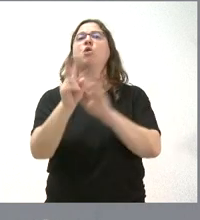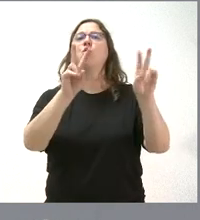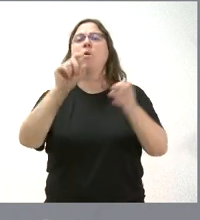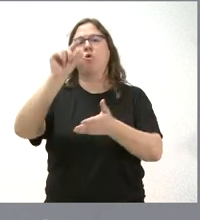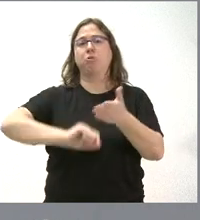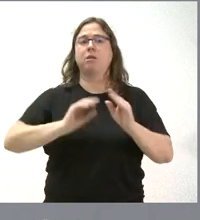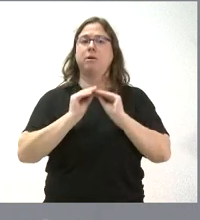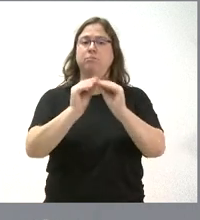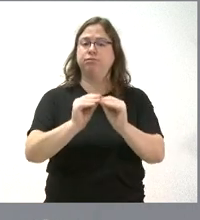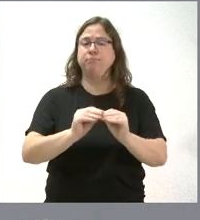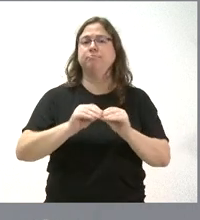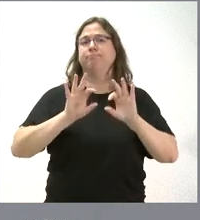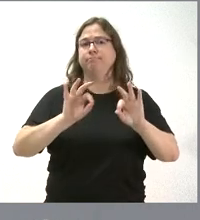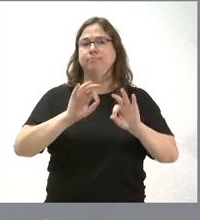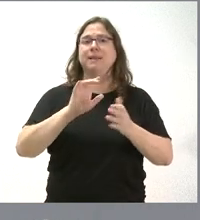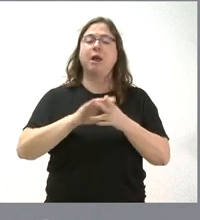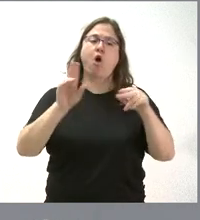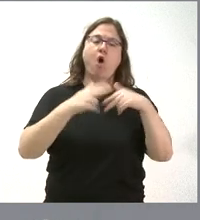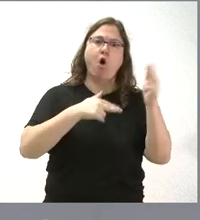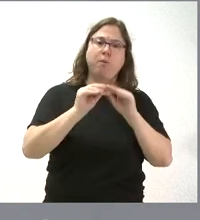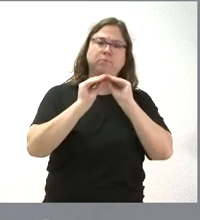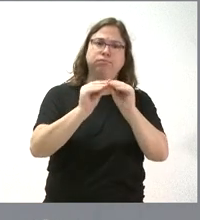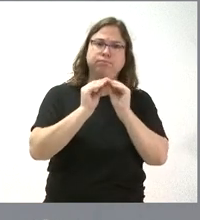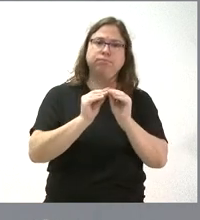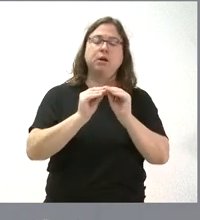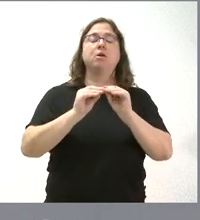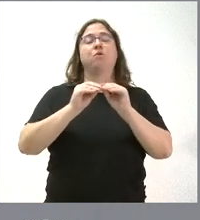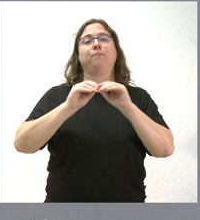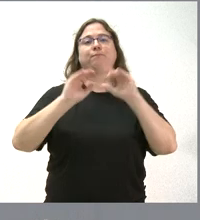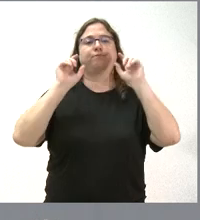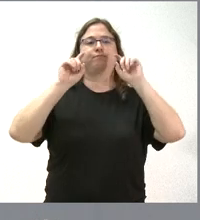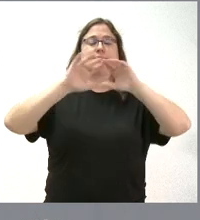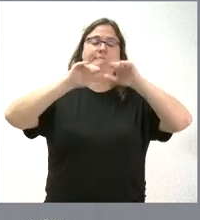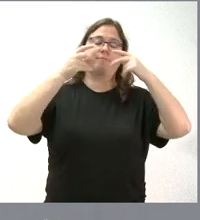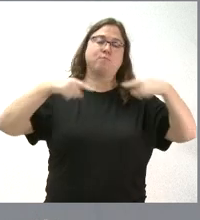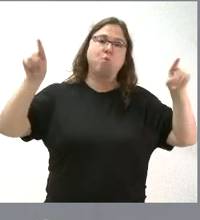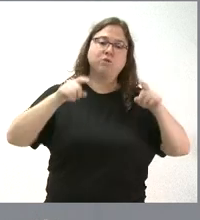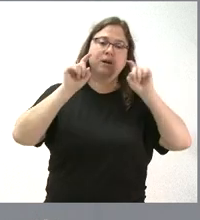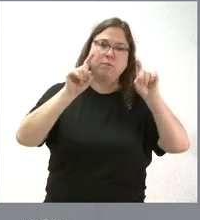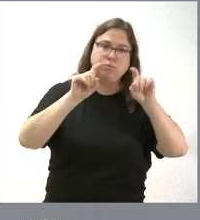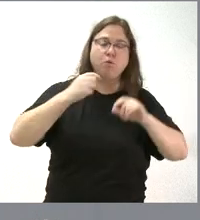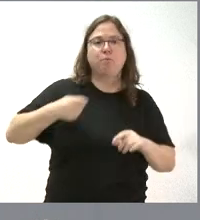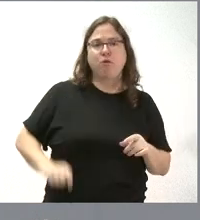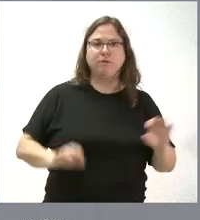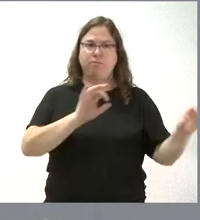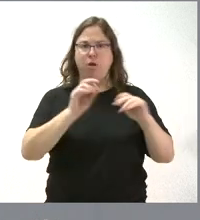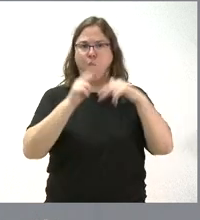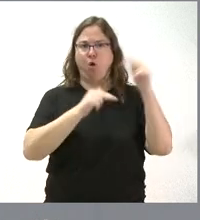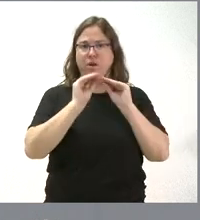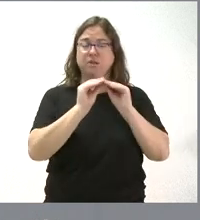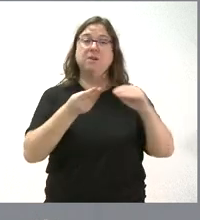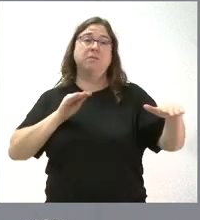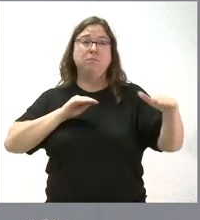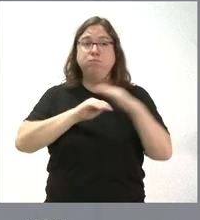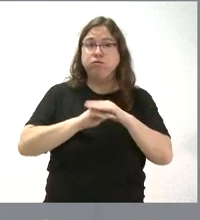concluir a la mayor brevedad posible las obras del Conservatorio Profesional de Música de León. La inversión que